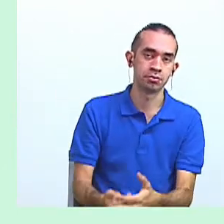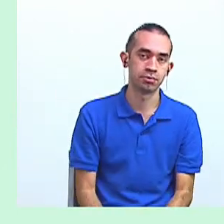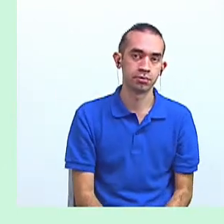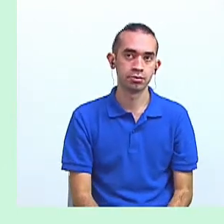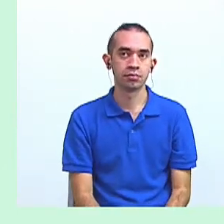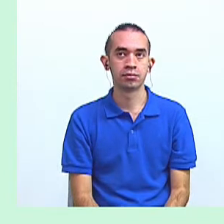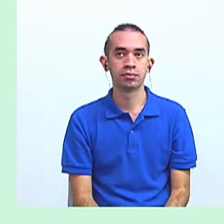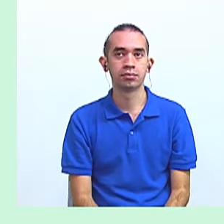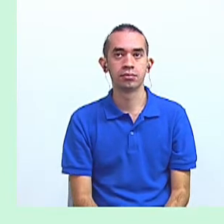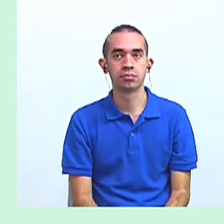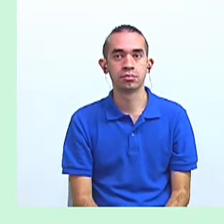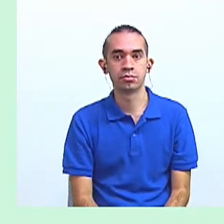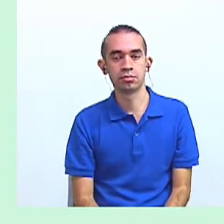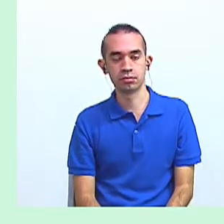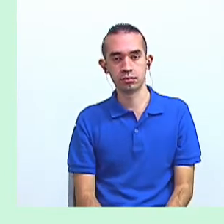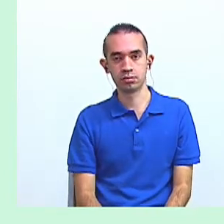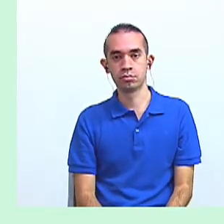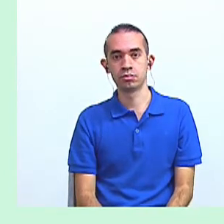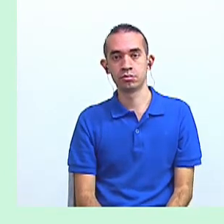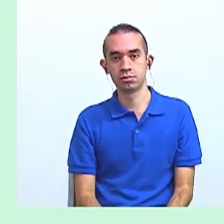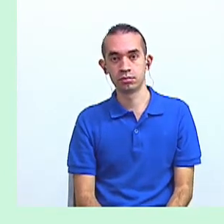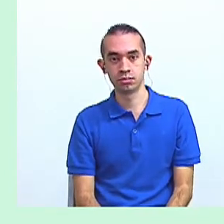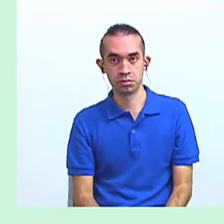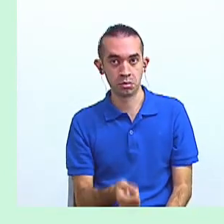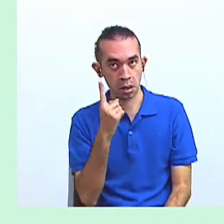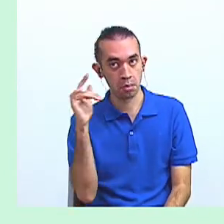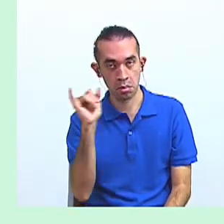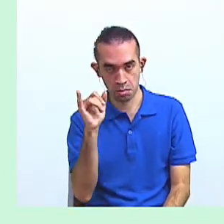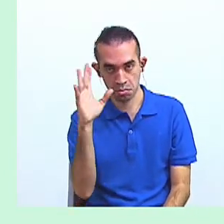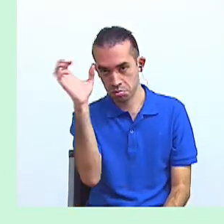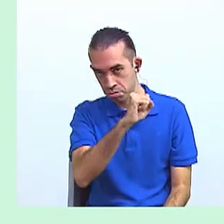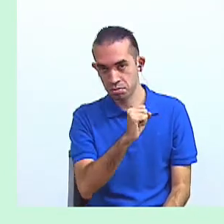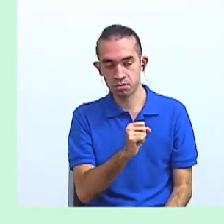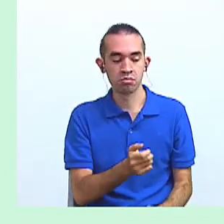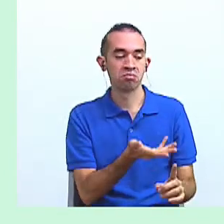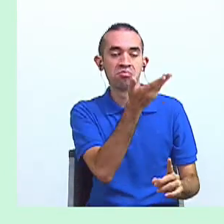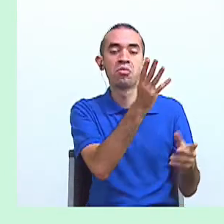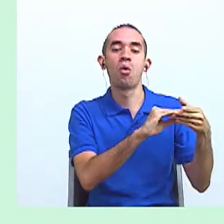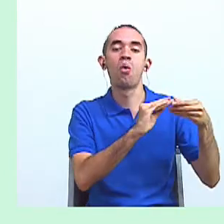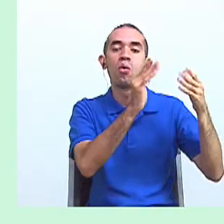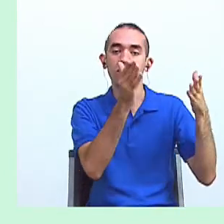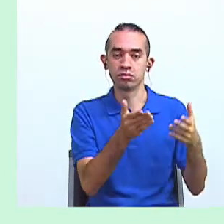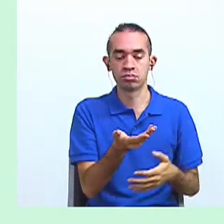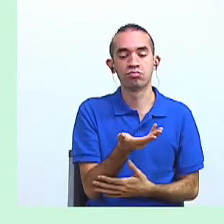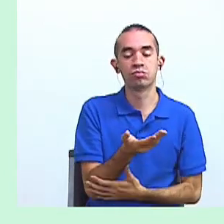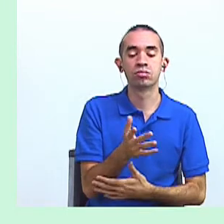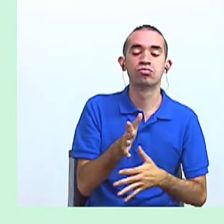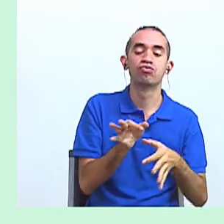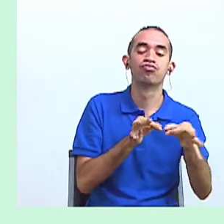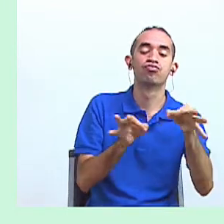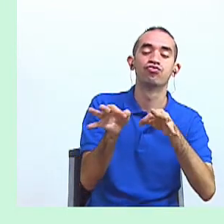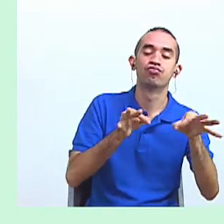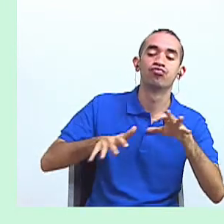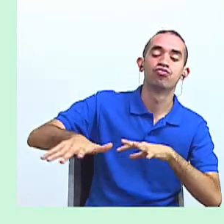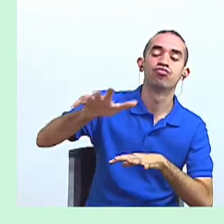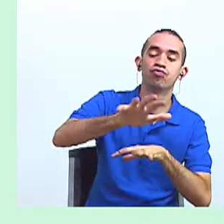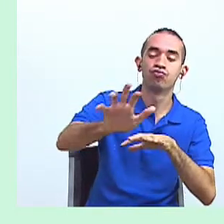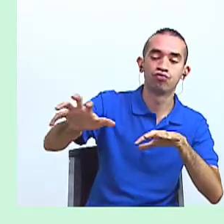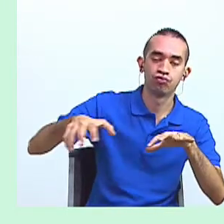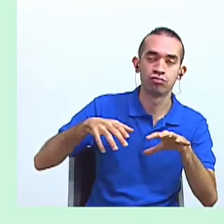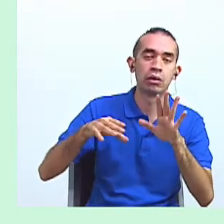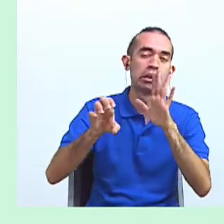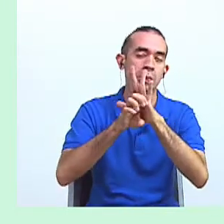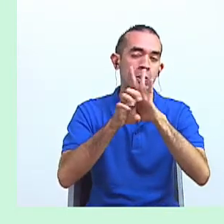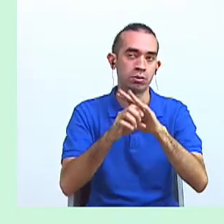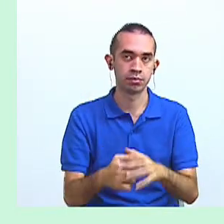Otra característica del texto que acabamos de leer es la descripción de ambientes, sí, detalles. Por